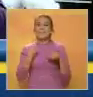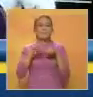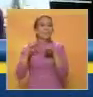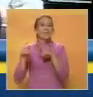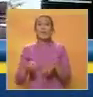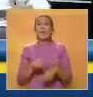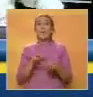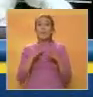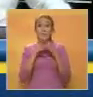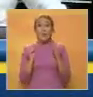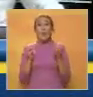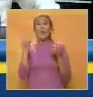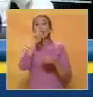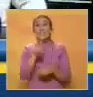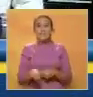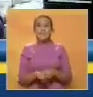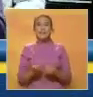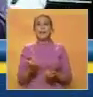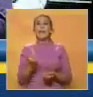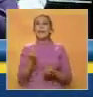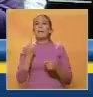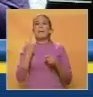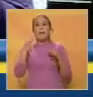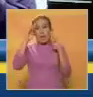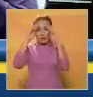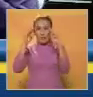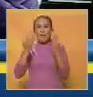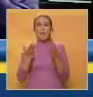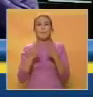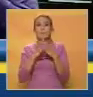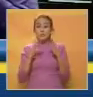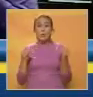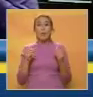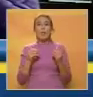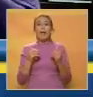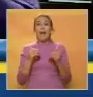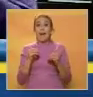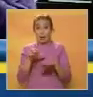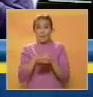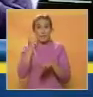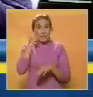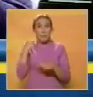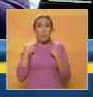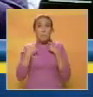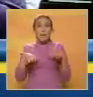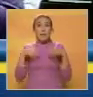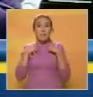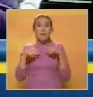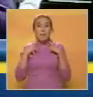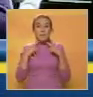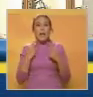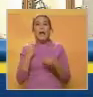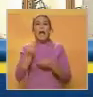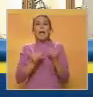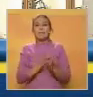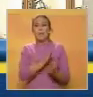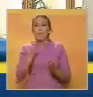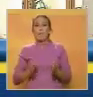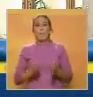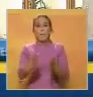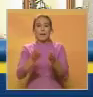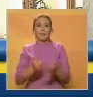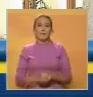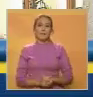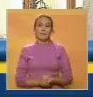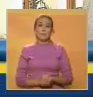perdiendo en todos los sindicatos, en las enfermeras, en lo que se han dedicado a crear el paralelismo. En torno